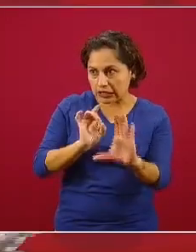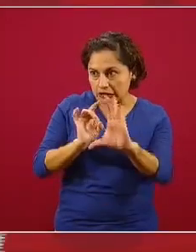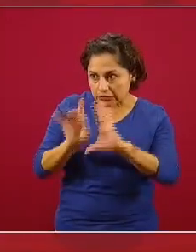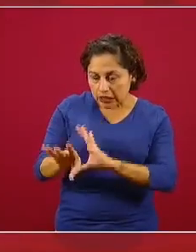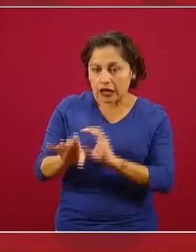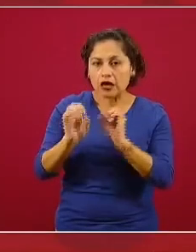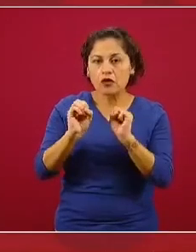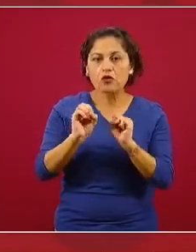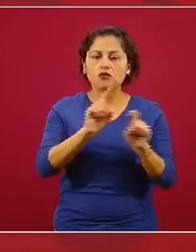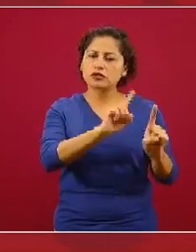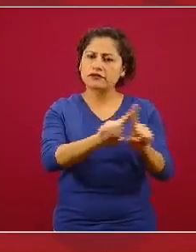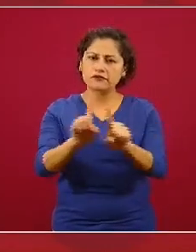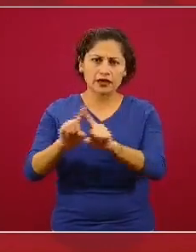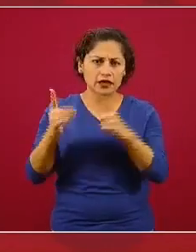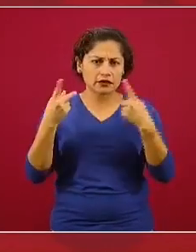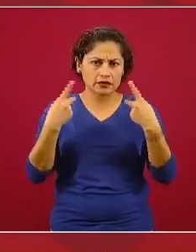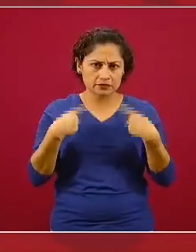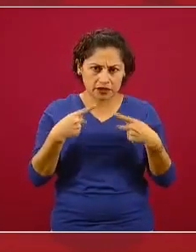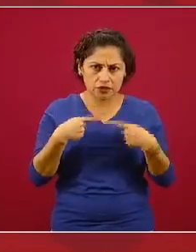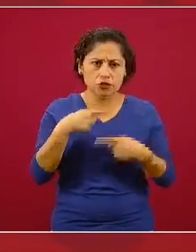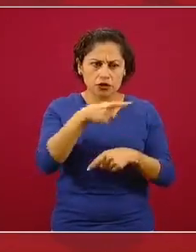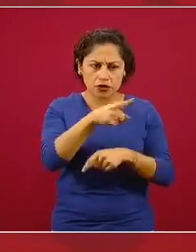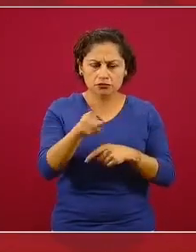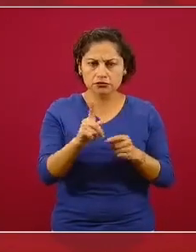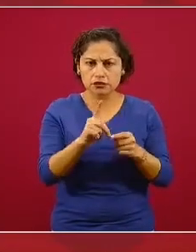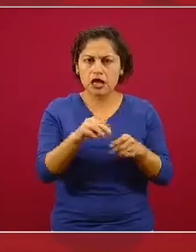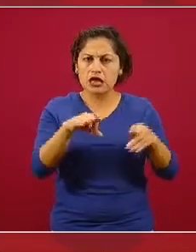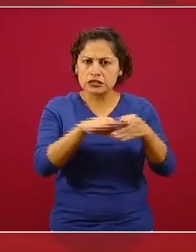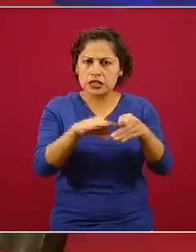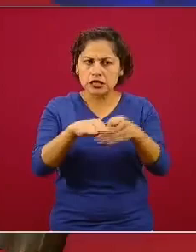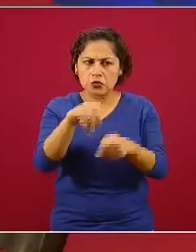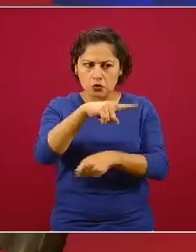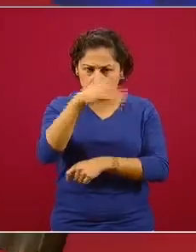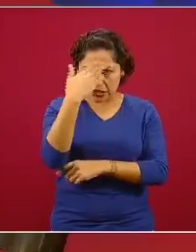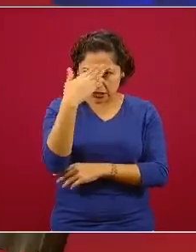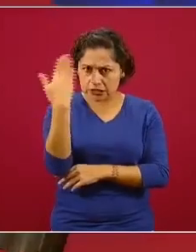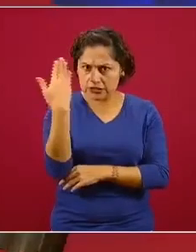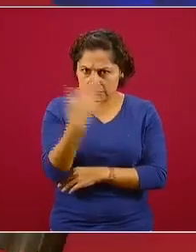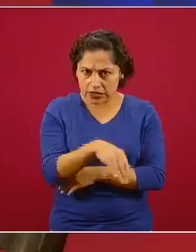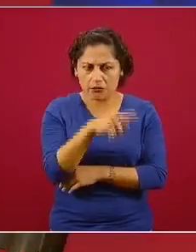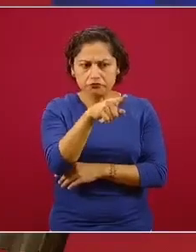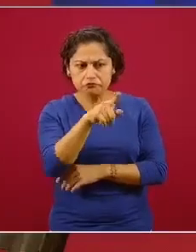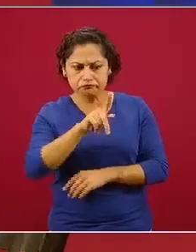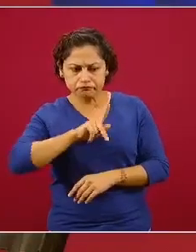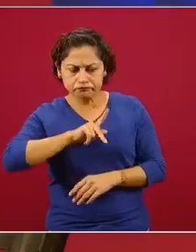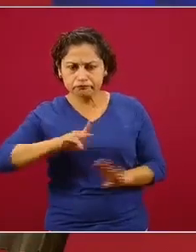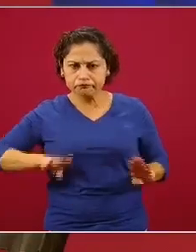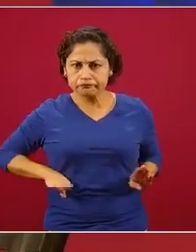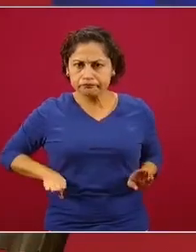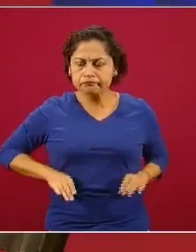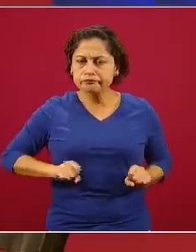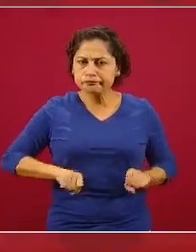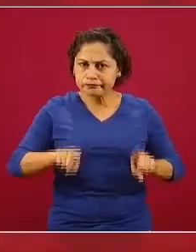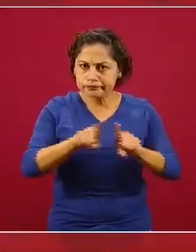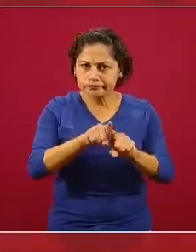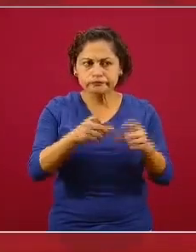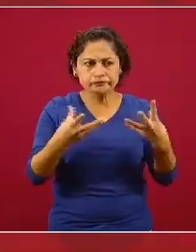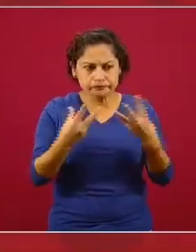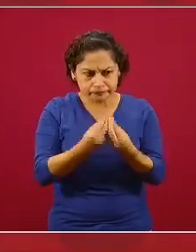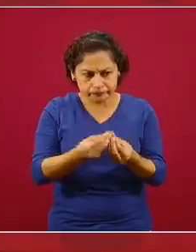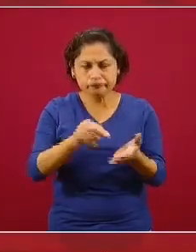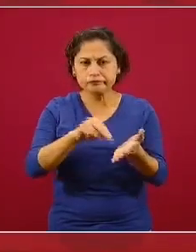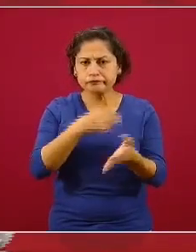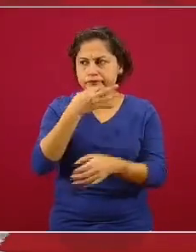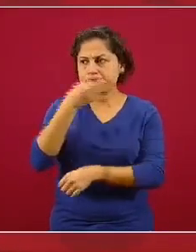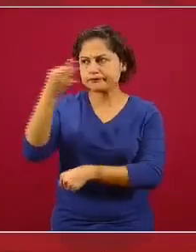firmas de varias conocidas, para que el establecimiento de su uso considere este criterio flexibilizado y